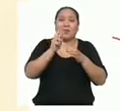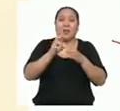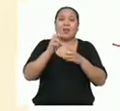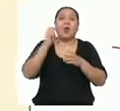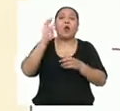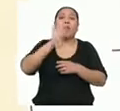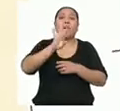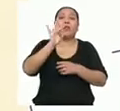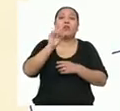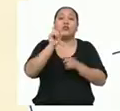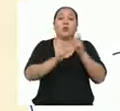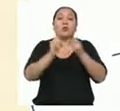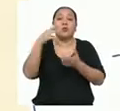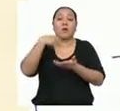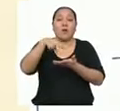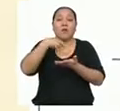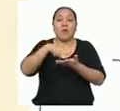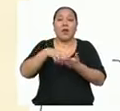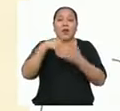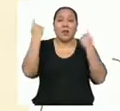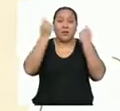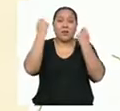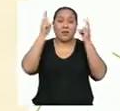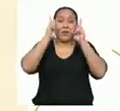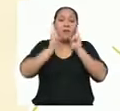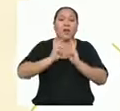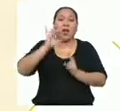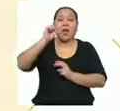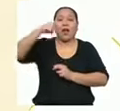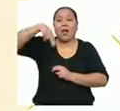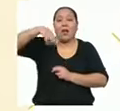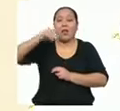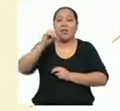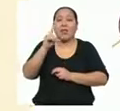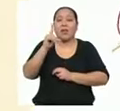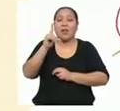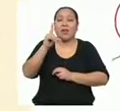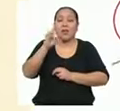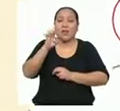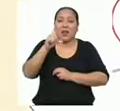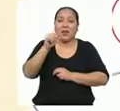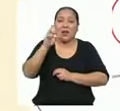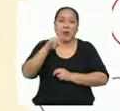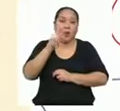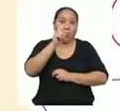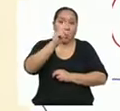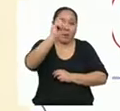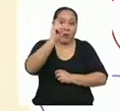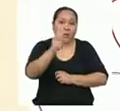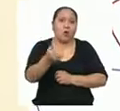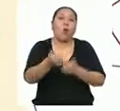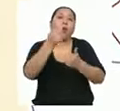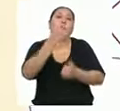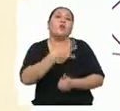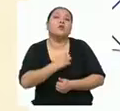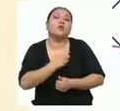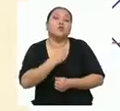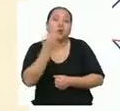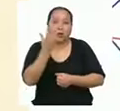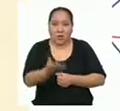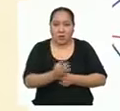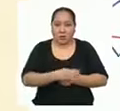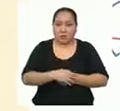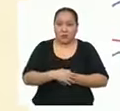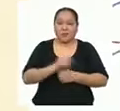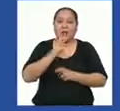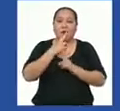de la fiesta de la Virgen de la Candelaria 2020, donde una de las preguntas fue, ¿cuál es tu edad? Obtuvimos